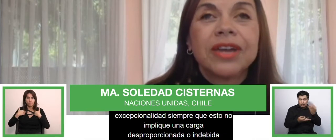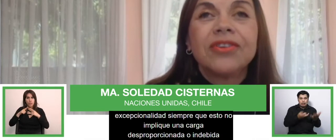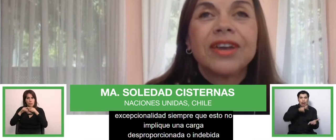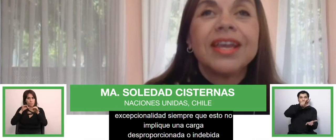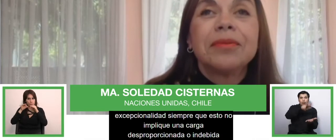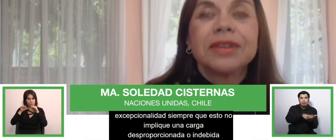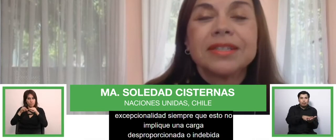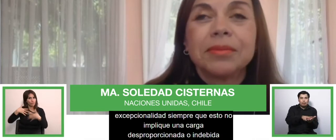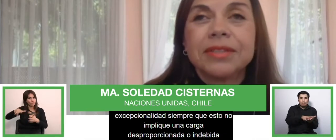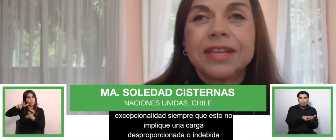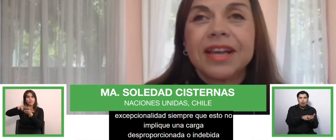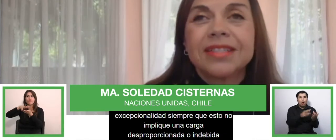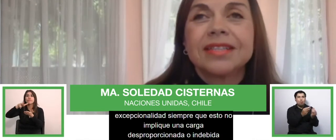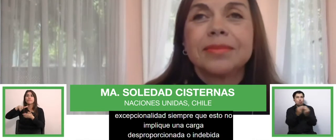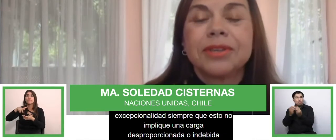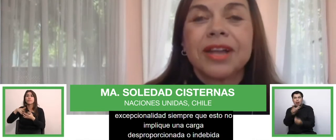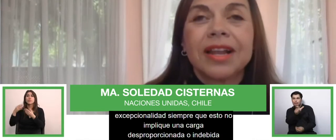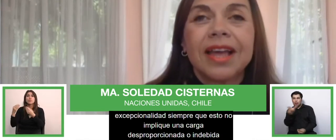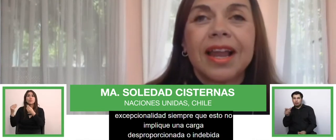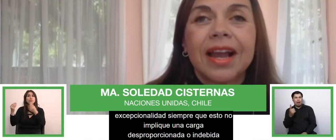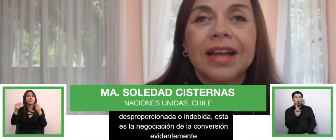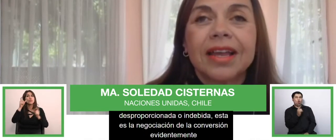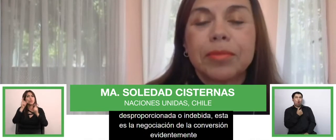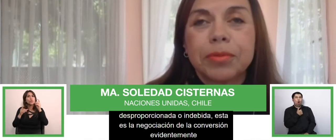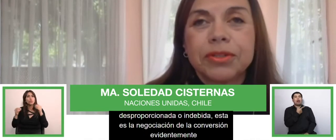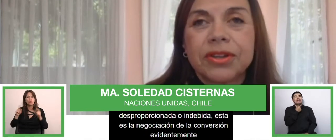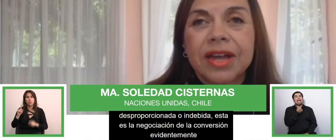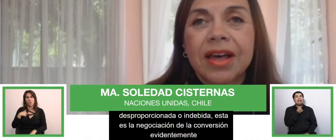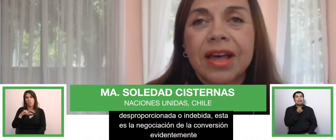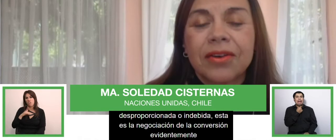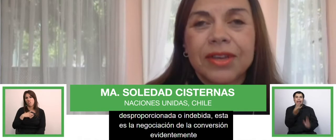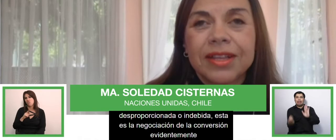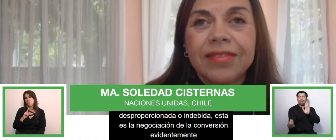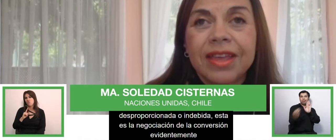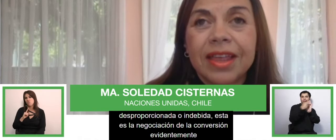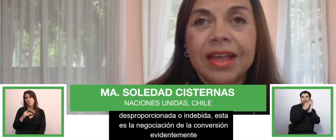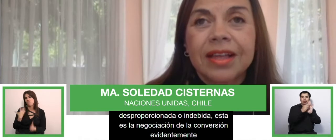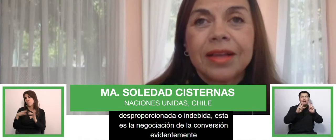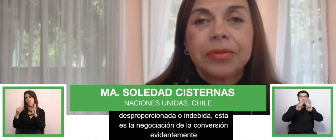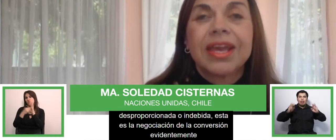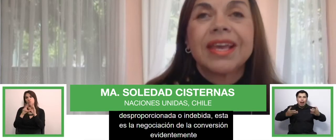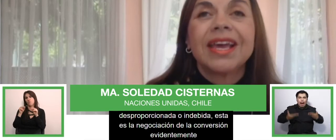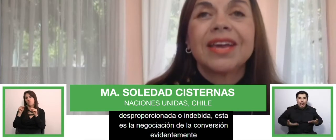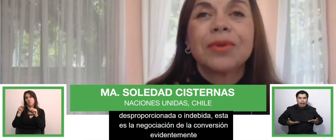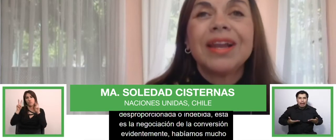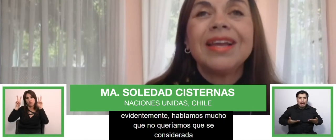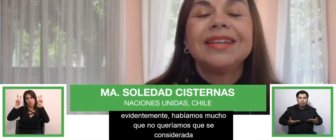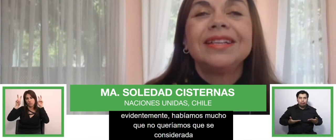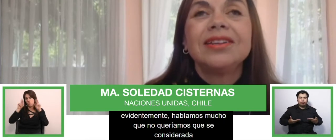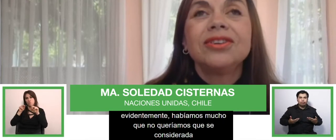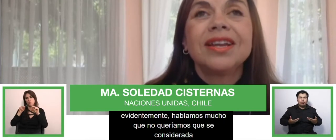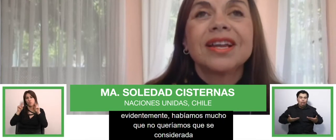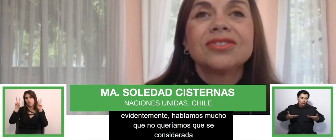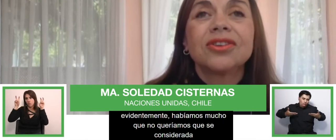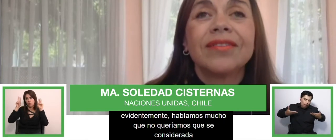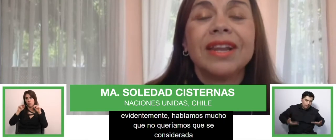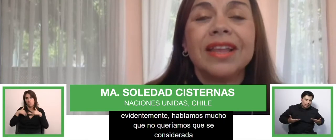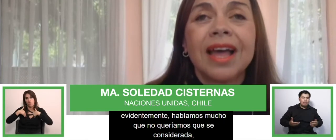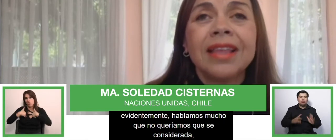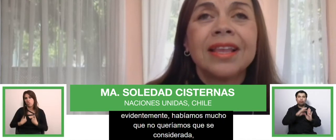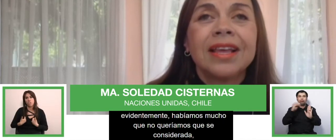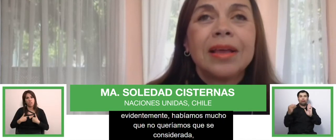mucho que no queríamos que se pusiera esa excepcionalidad de la carga desproporcionada o indebida. ¿Cuál es el criterio de